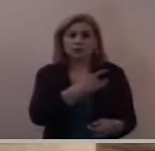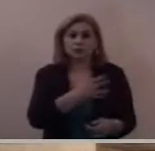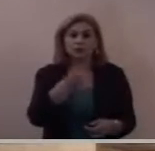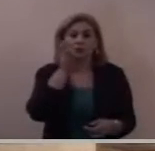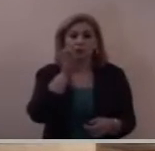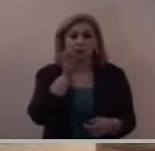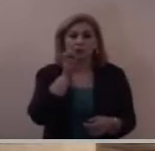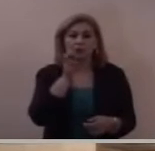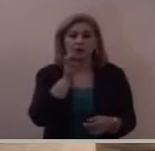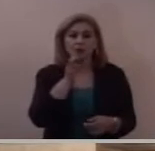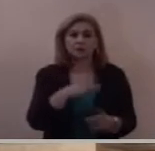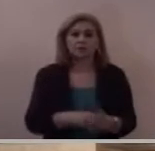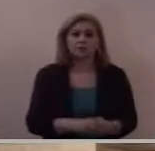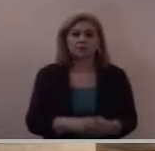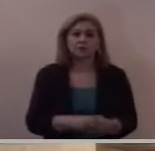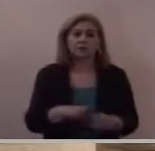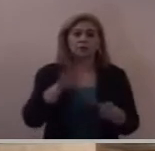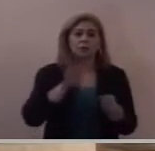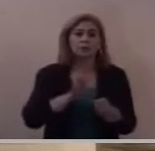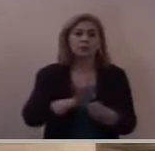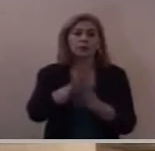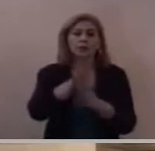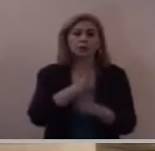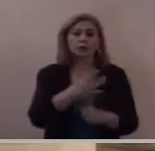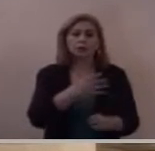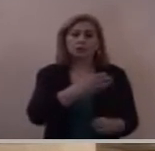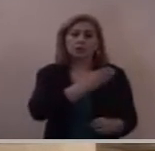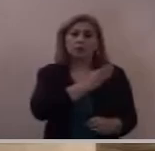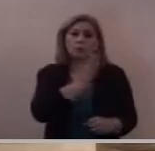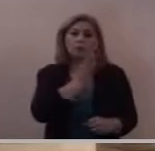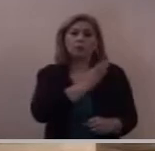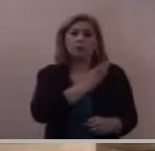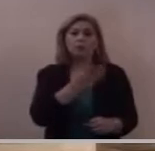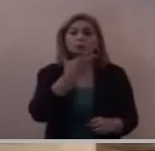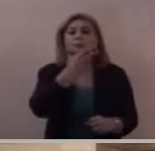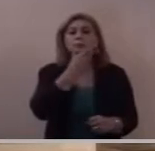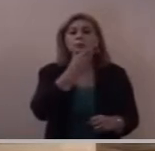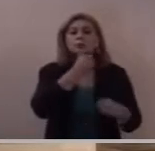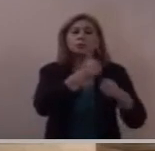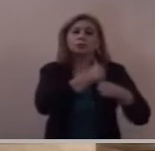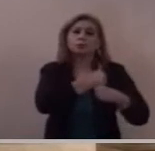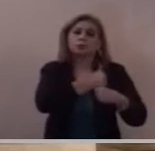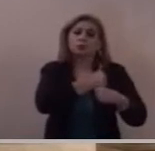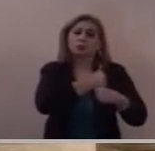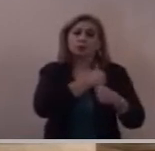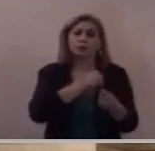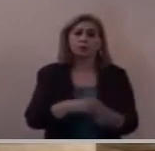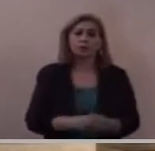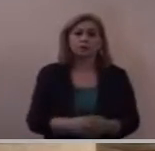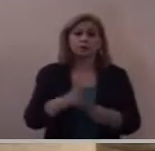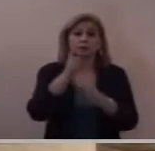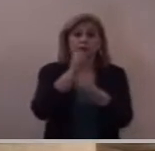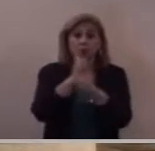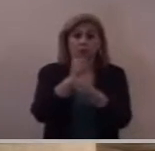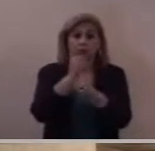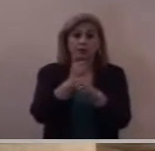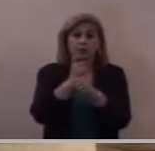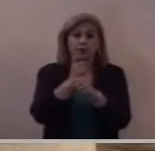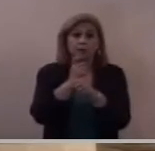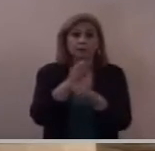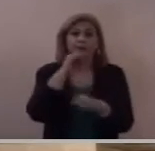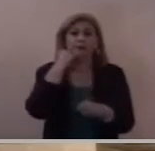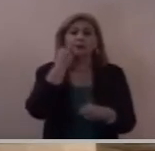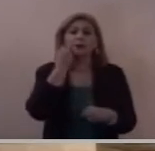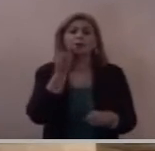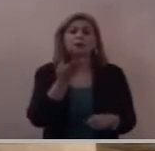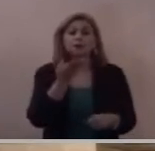¿cuál es la sensibilidad de este centurión? primero quiere a sus